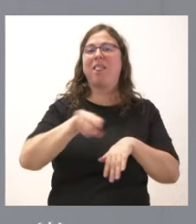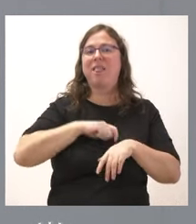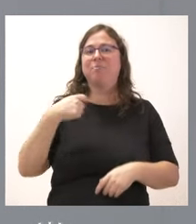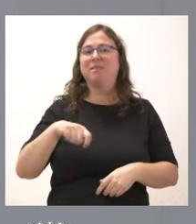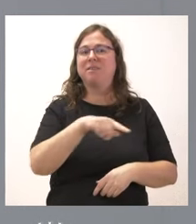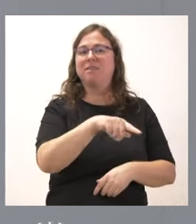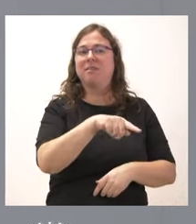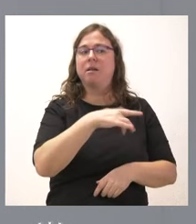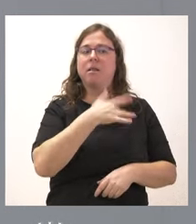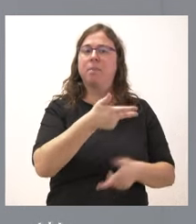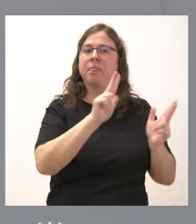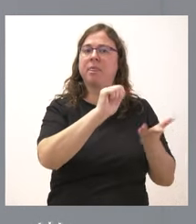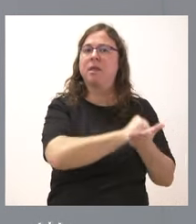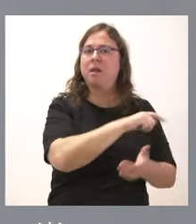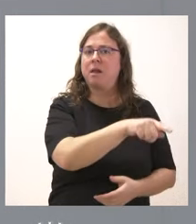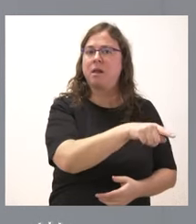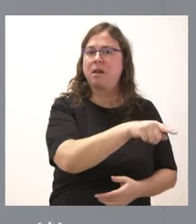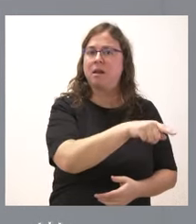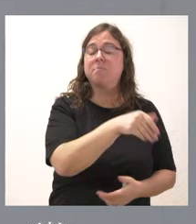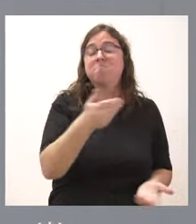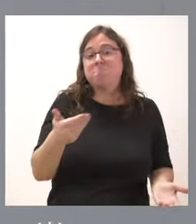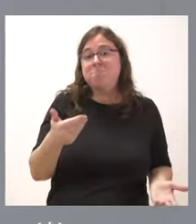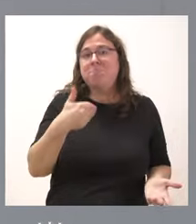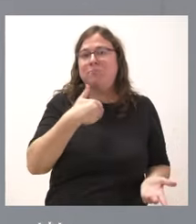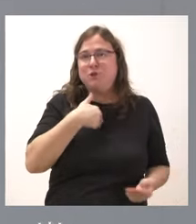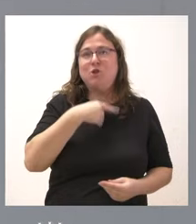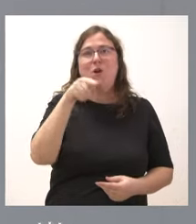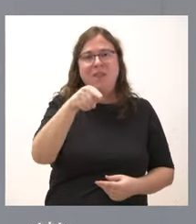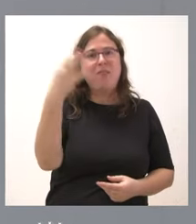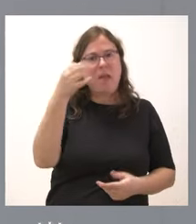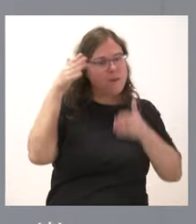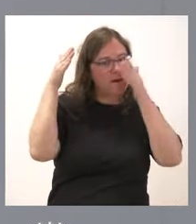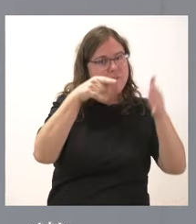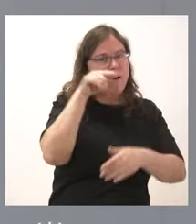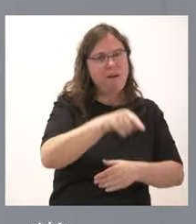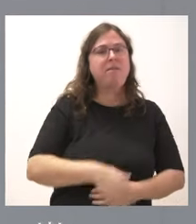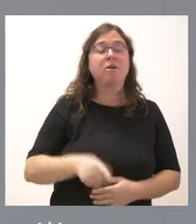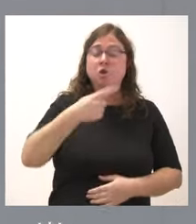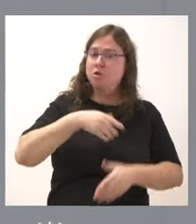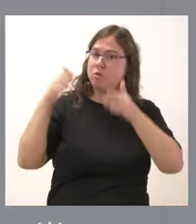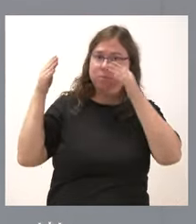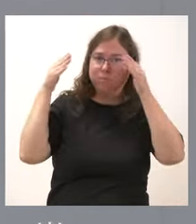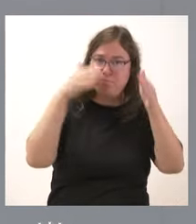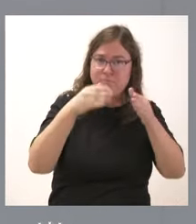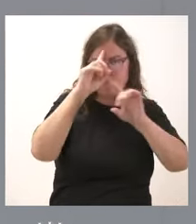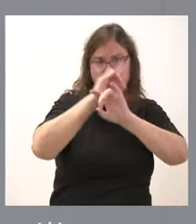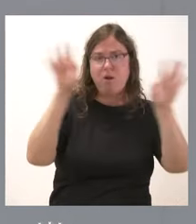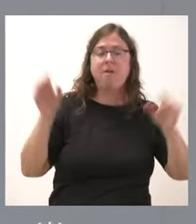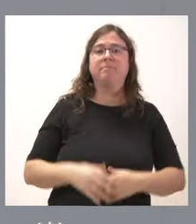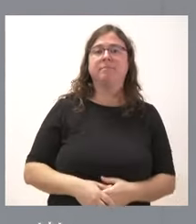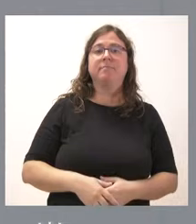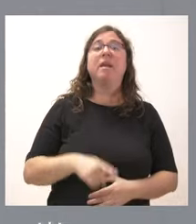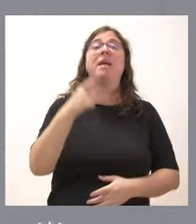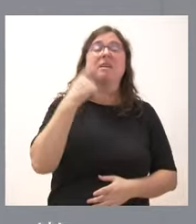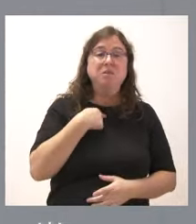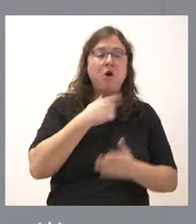ser amnisteados. Por tanto, eso es lo que hay que poner en foco. Y eso es que nosotros lo ponemos y lo tenemos muy claro. Nada nos